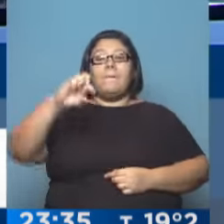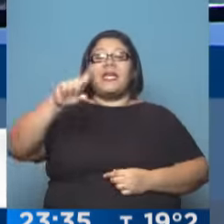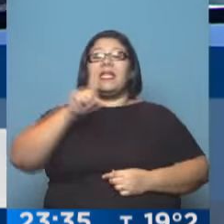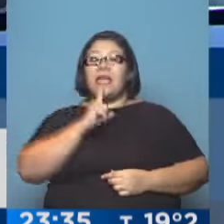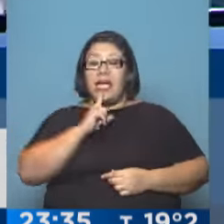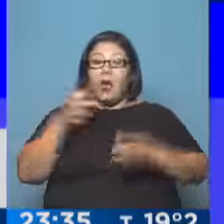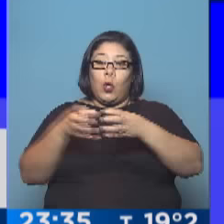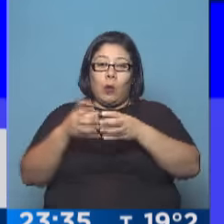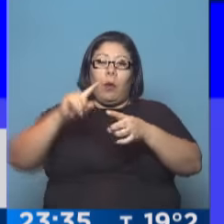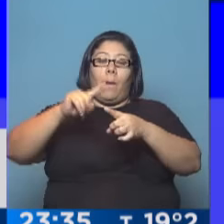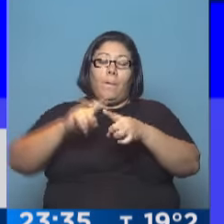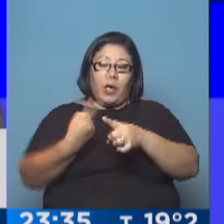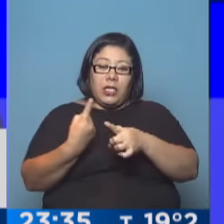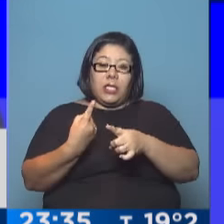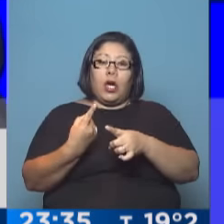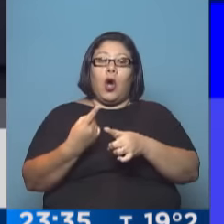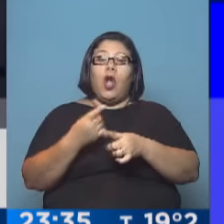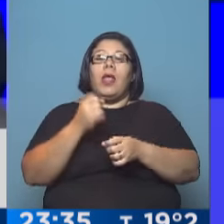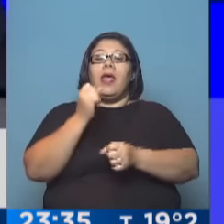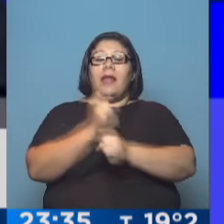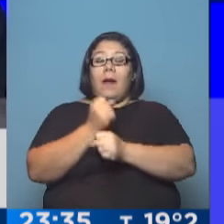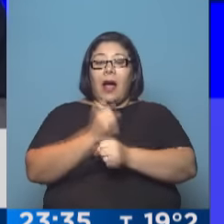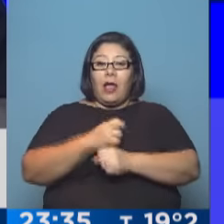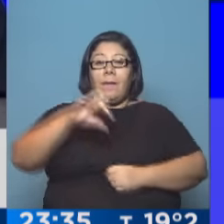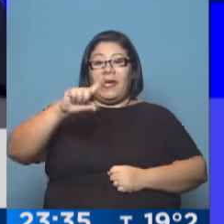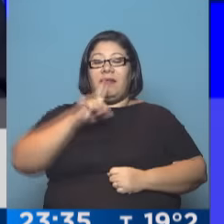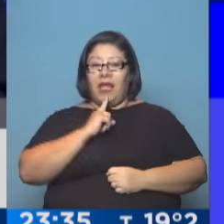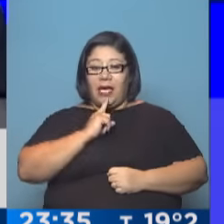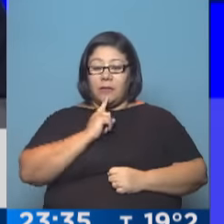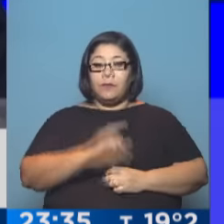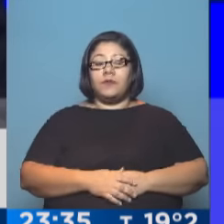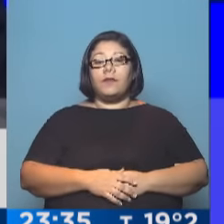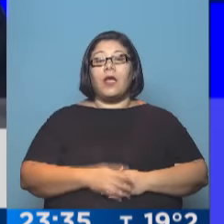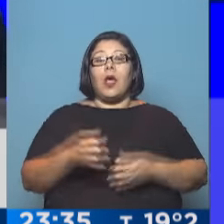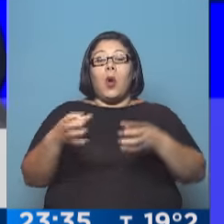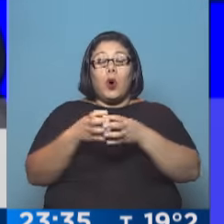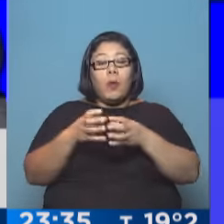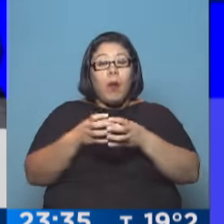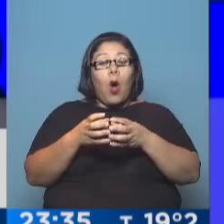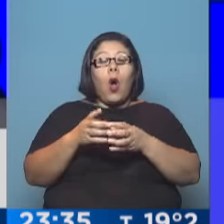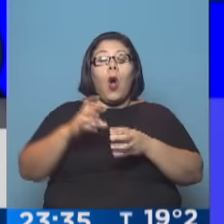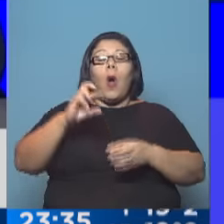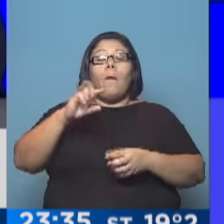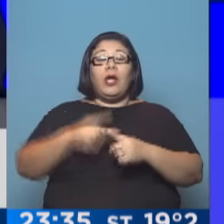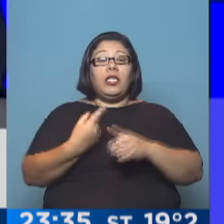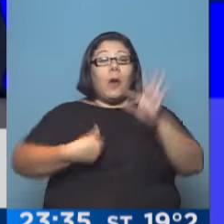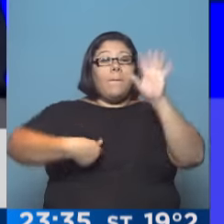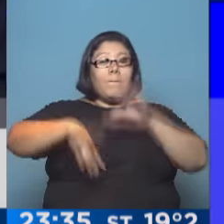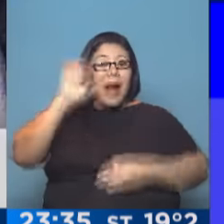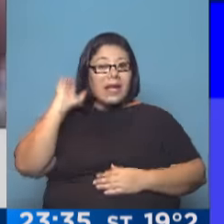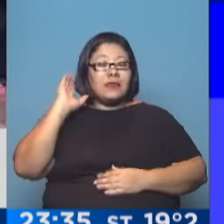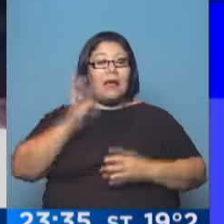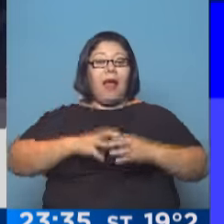de la crisis severa que enfrenta, todavía tiene una capacidad de resistencia importante. el principal partido político de Brasil. Tiene una relación muy